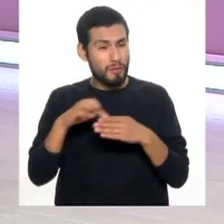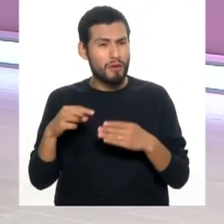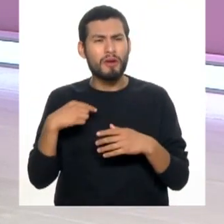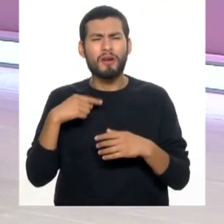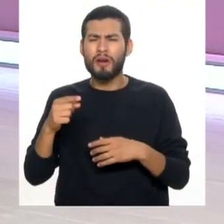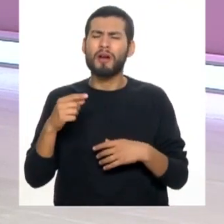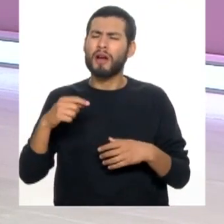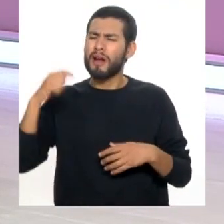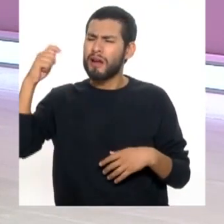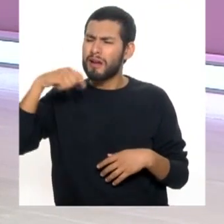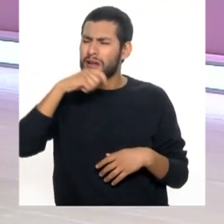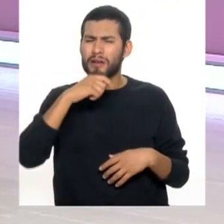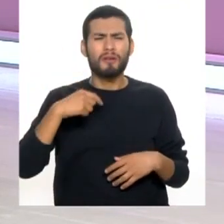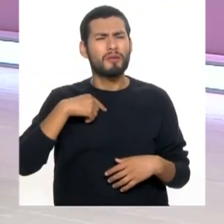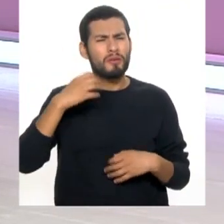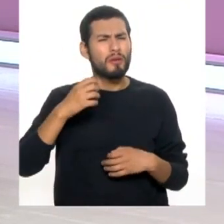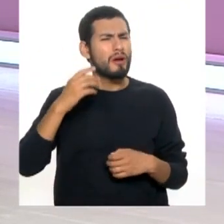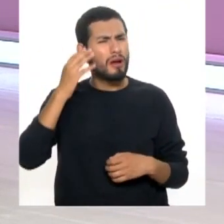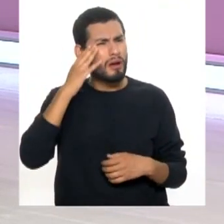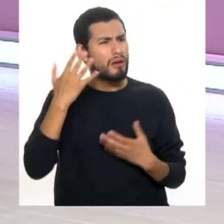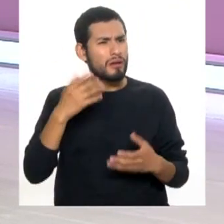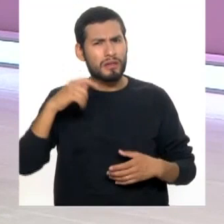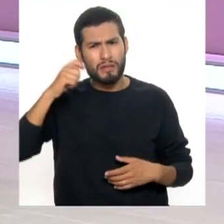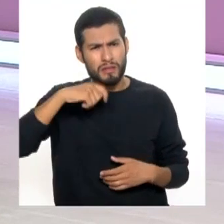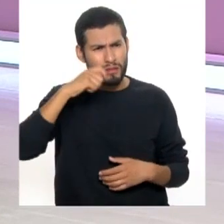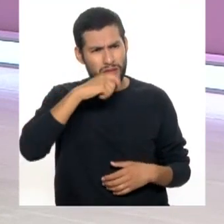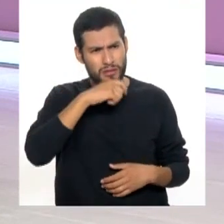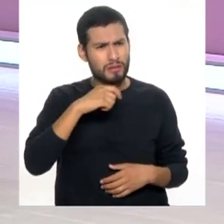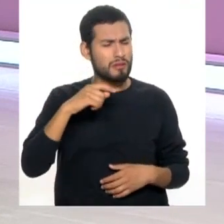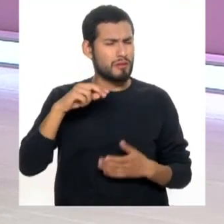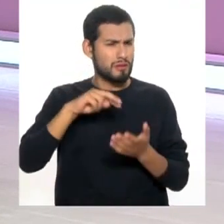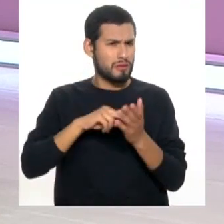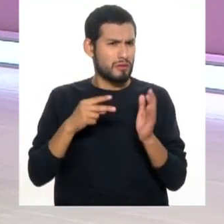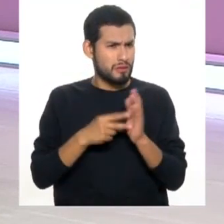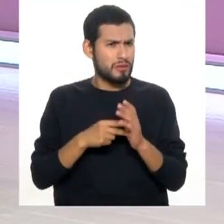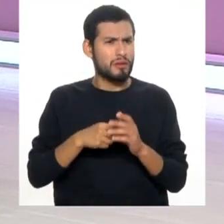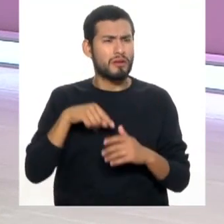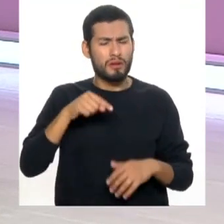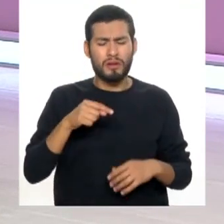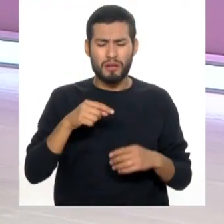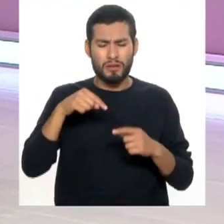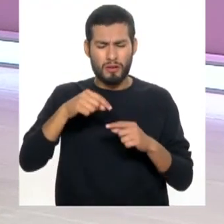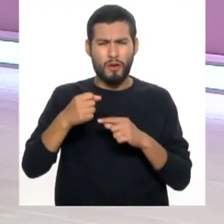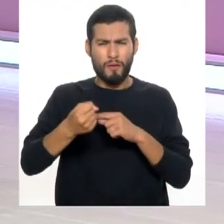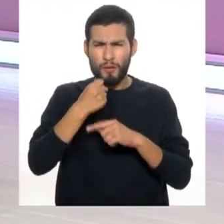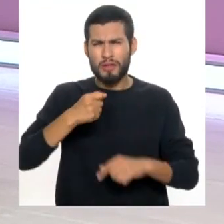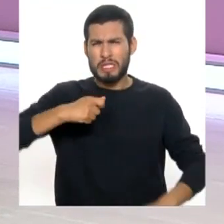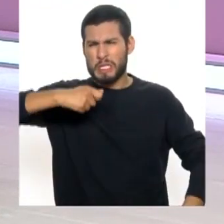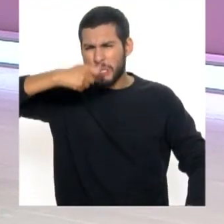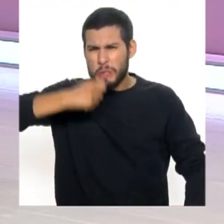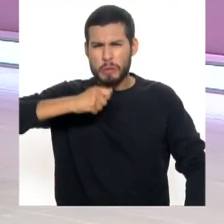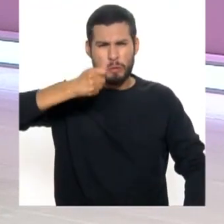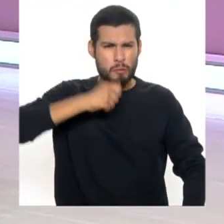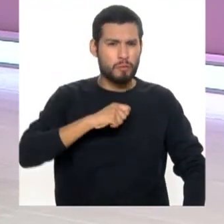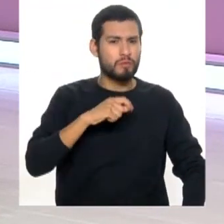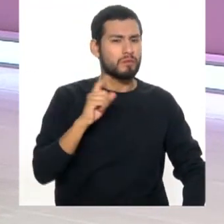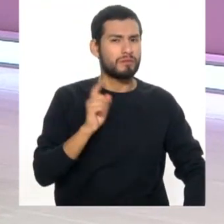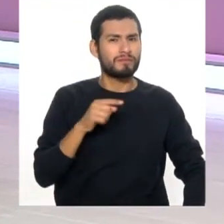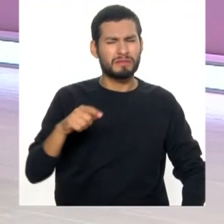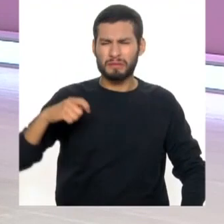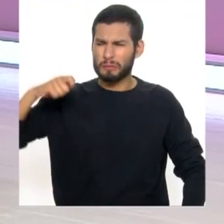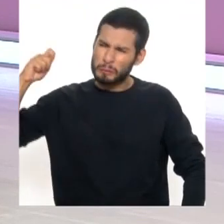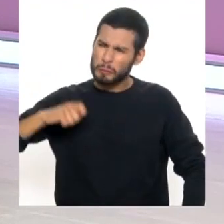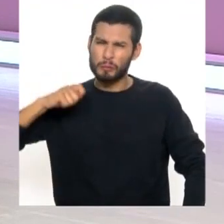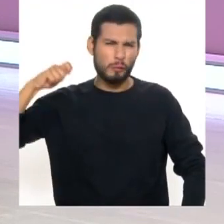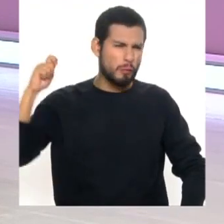siempre yo tengo la curiosidad que no solamente cepillarse bien significa ponerle un componente de fuerza al cepillado. Mucha gente yo creo que se cepilla